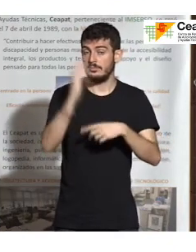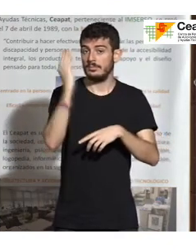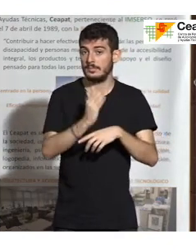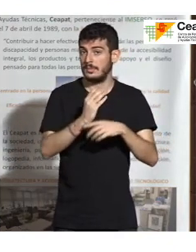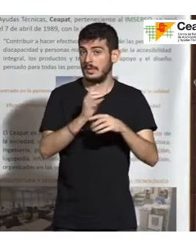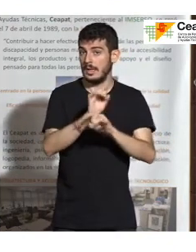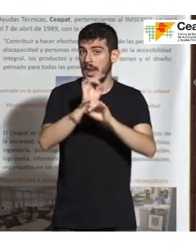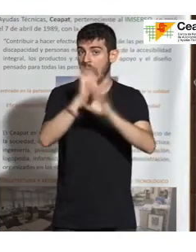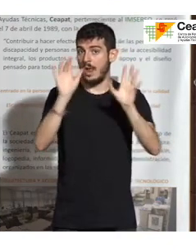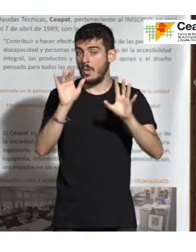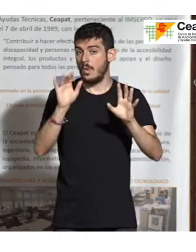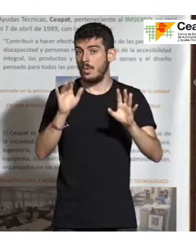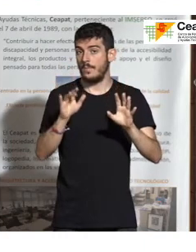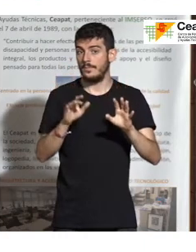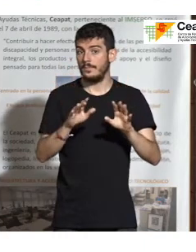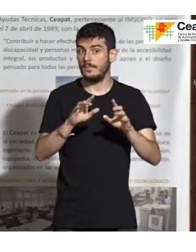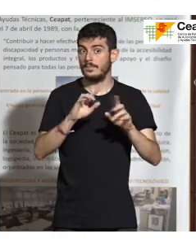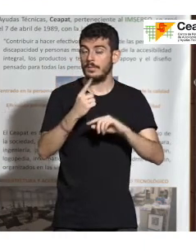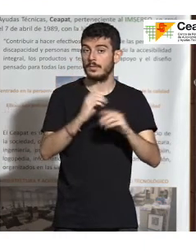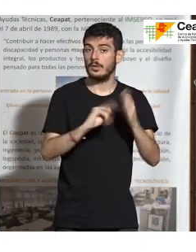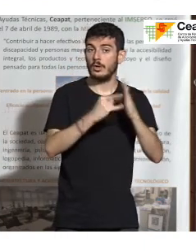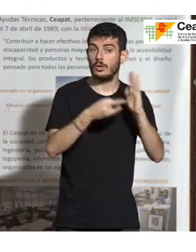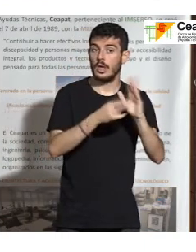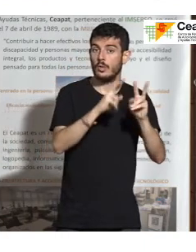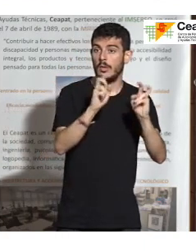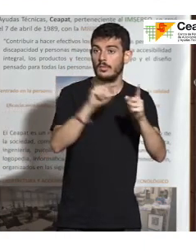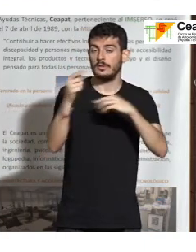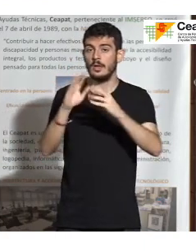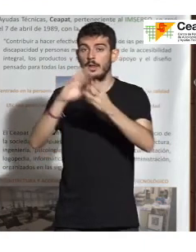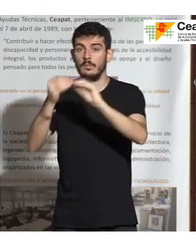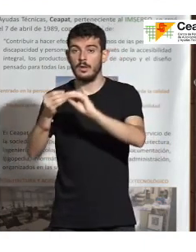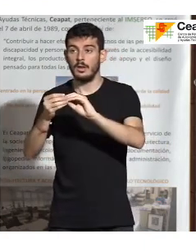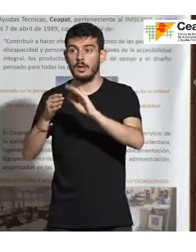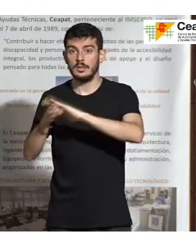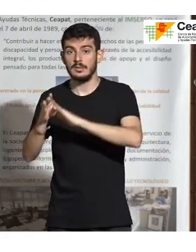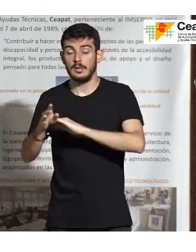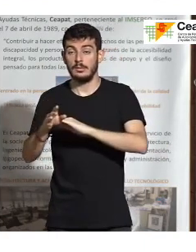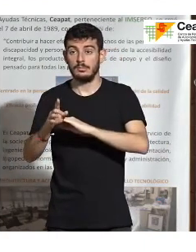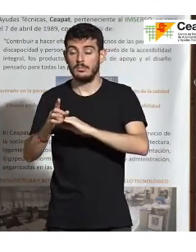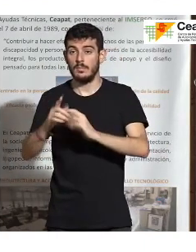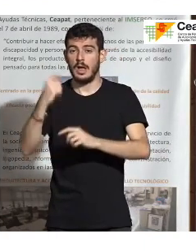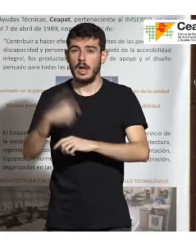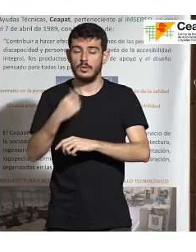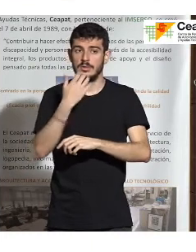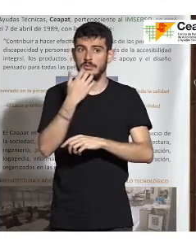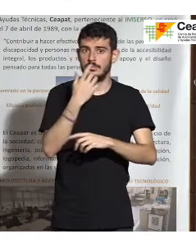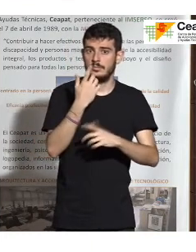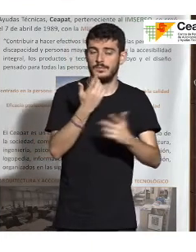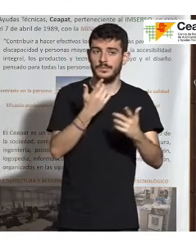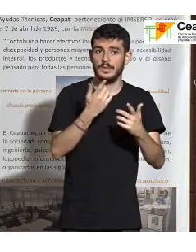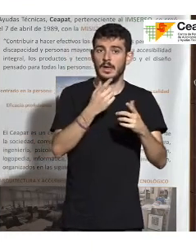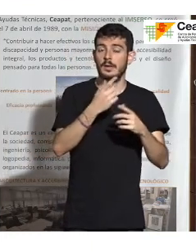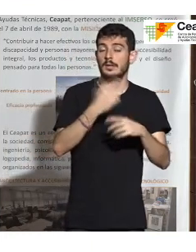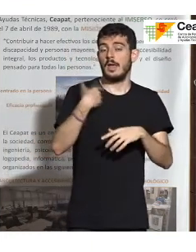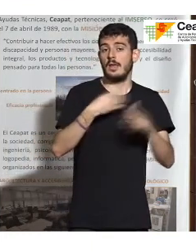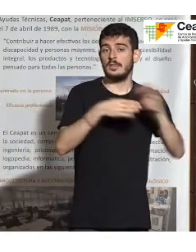obvias, es muchísimo más caro adaptar una tecnología para que sea accesible a que ya contemplemos a la accesibilidad desde el diseño de la misma